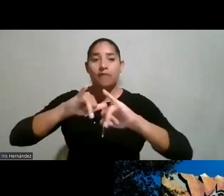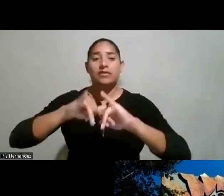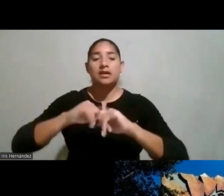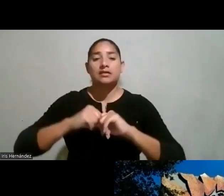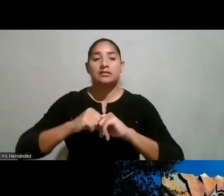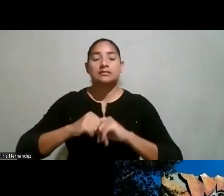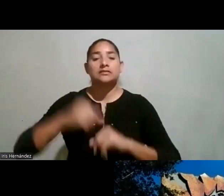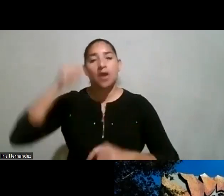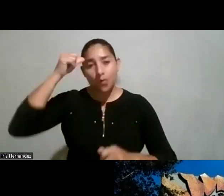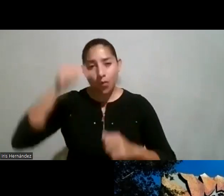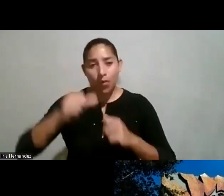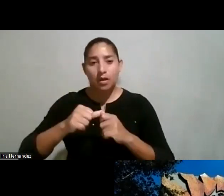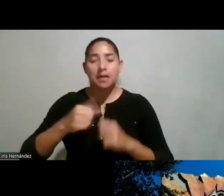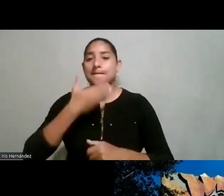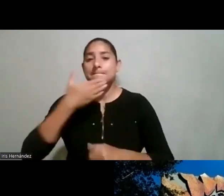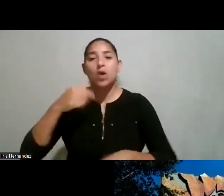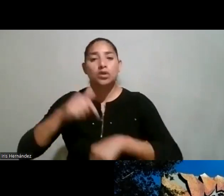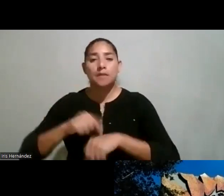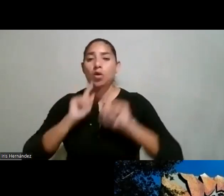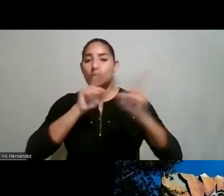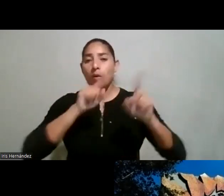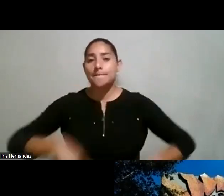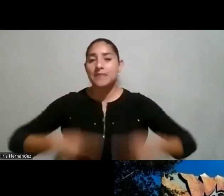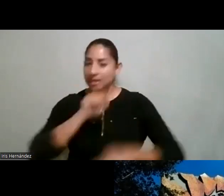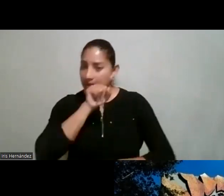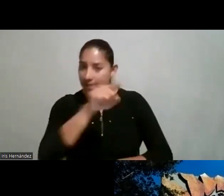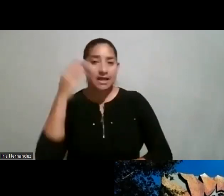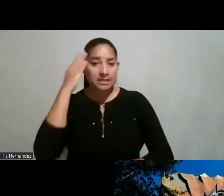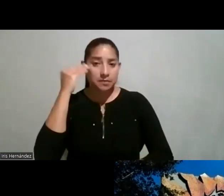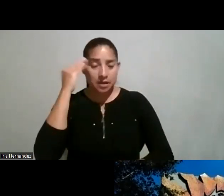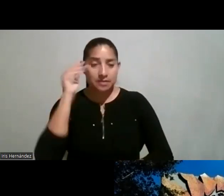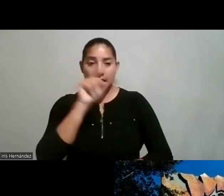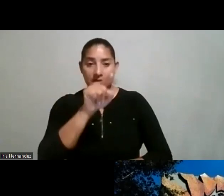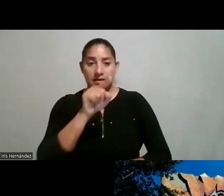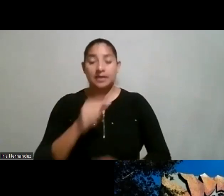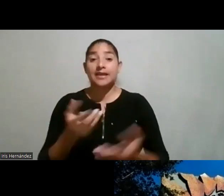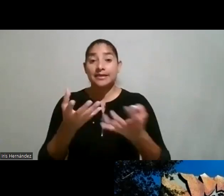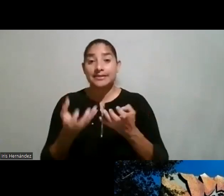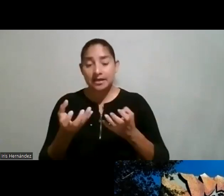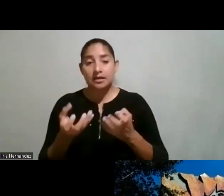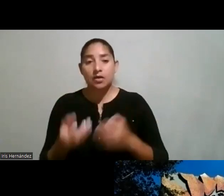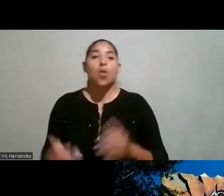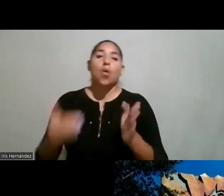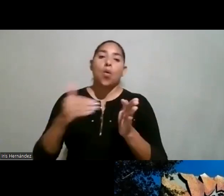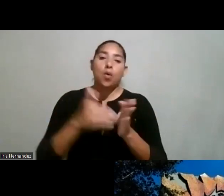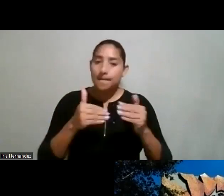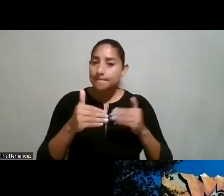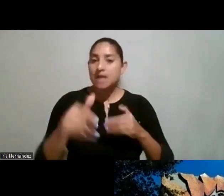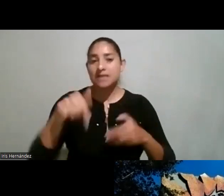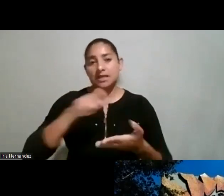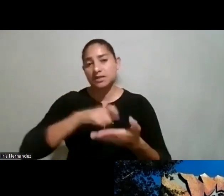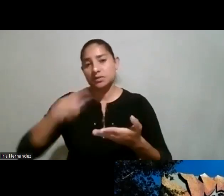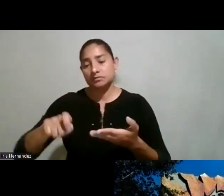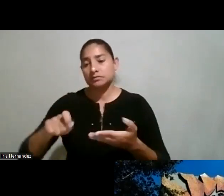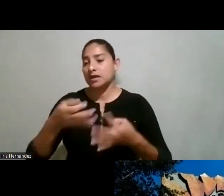y ella dice el mejor tiempo que viví fue ese y ella quisiera haber visto algo así en las aulas aquí hay